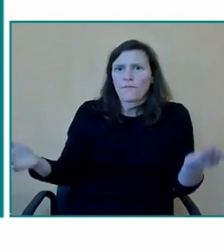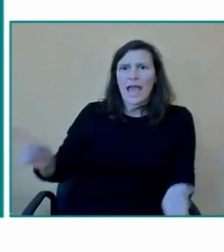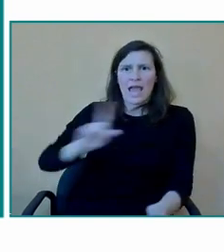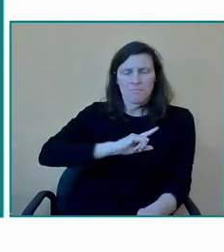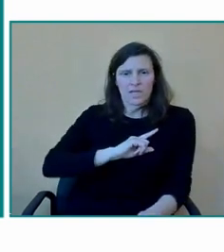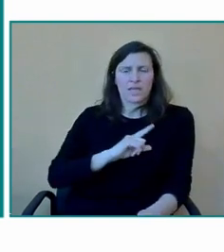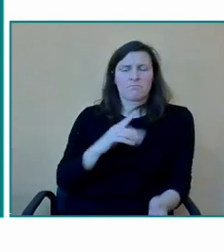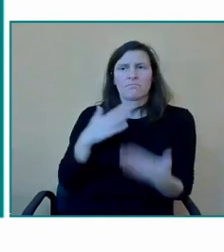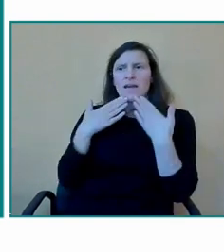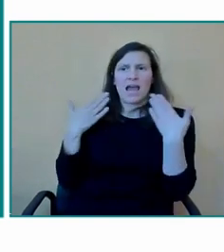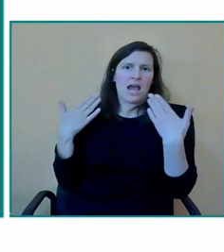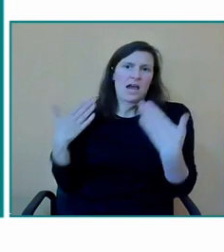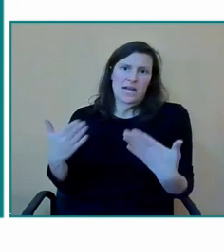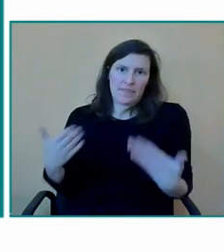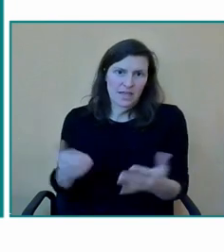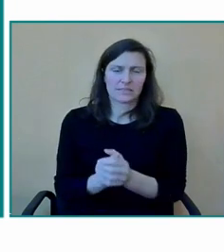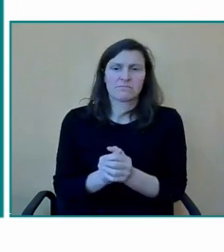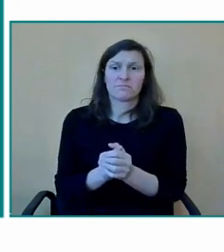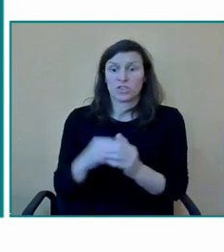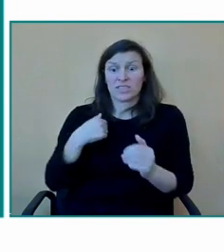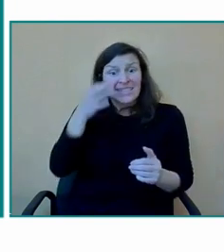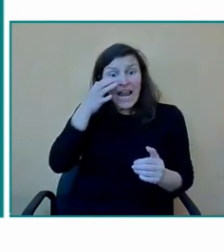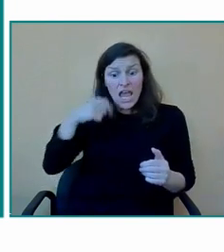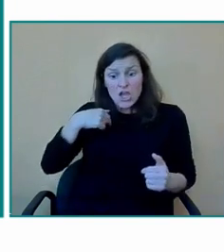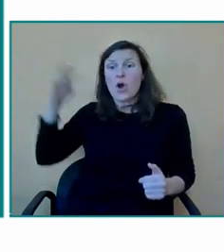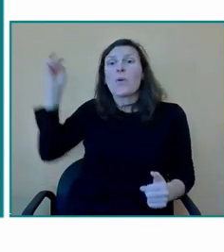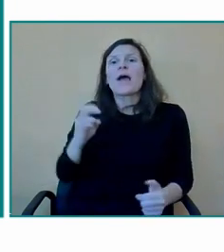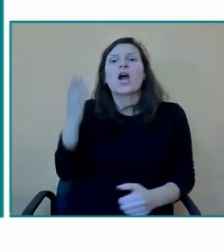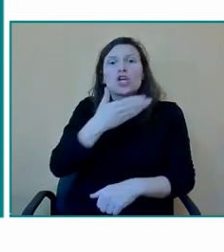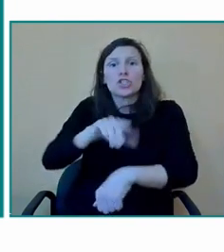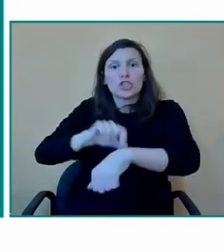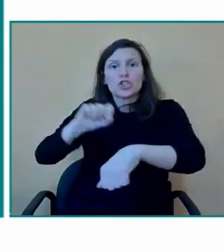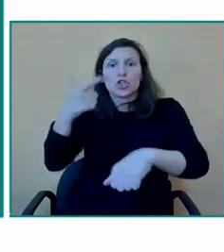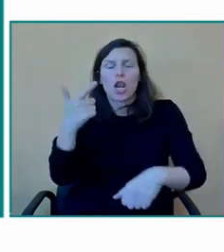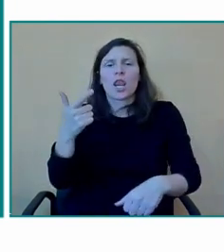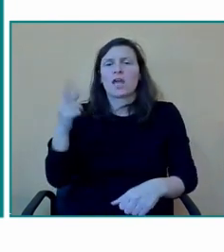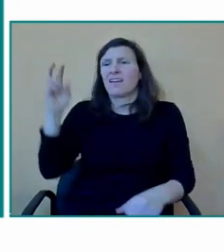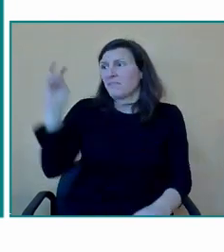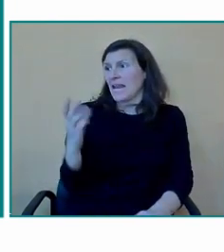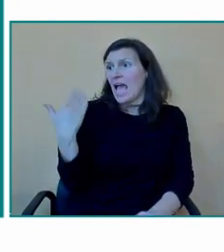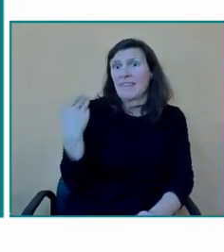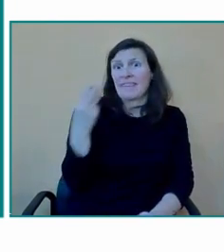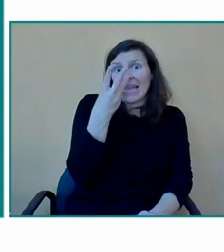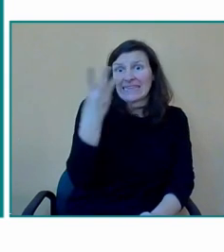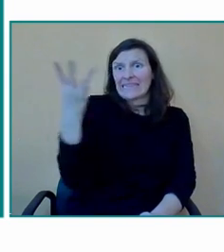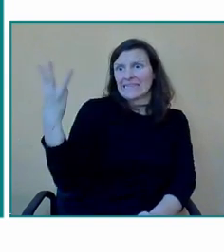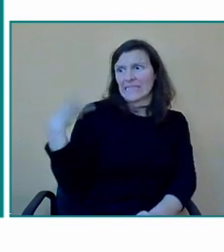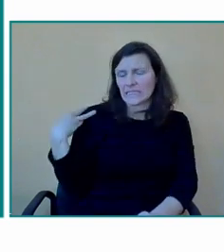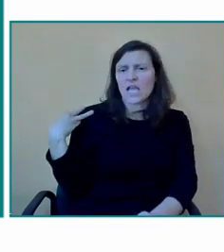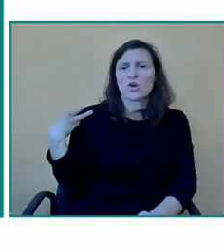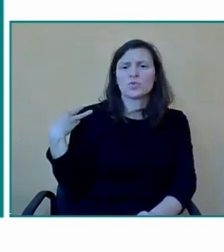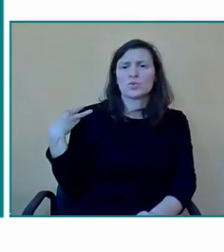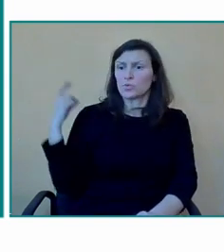el centro recién aterrizado pues yo llegué hace tan solo tres años y poco después de llegar pues